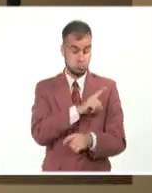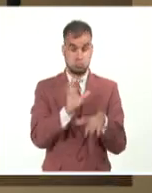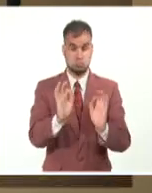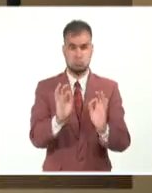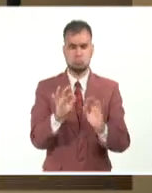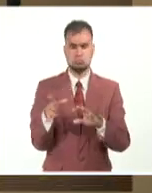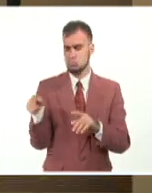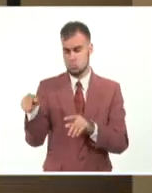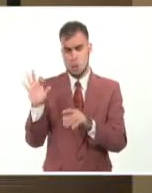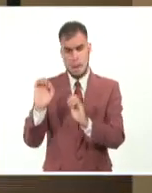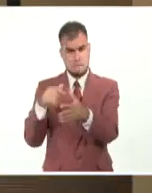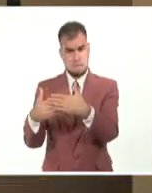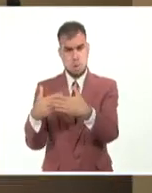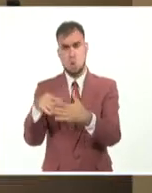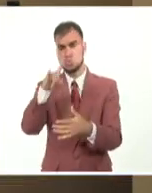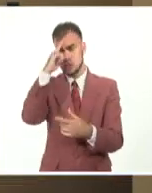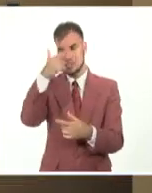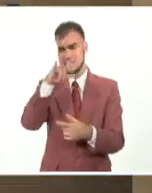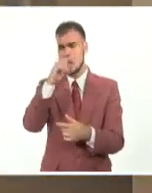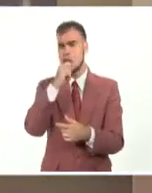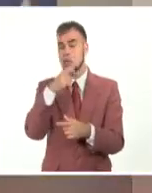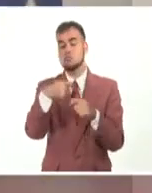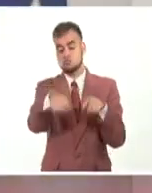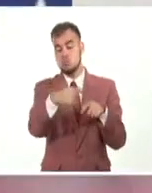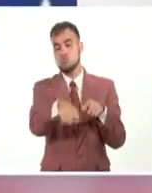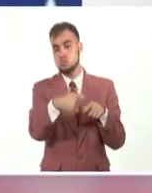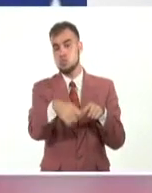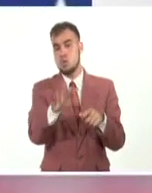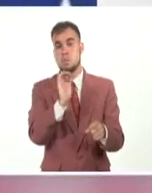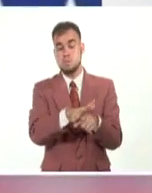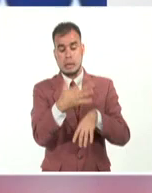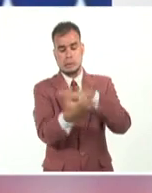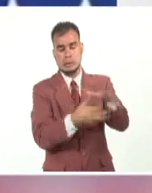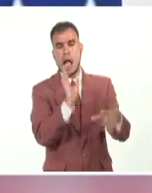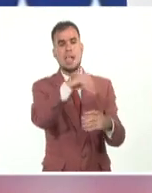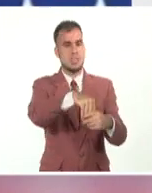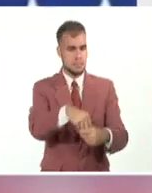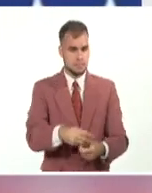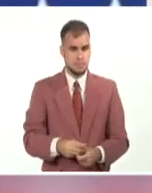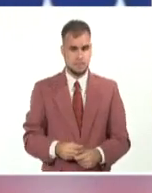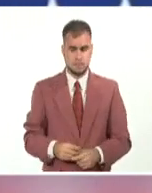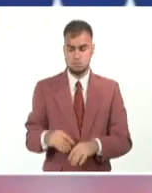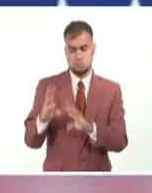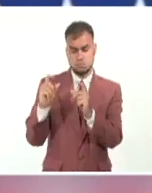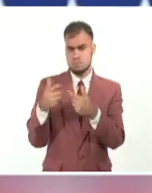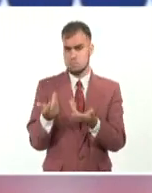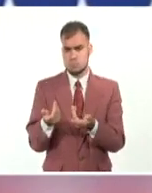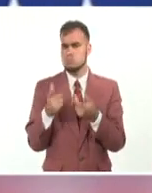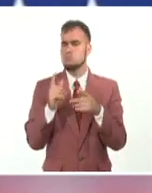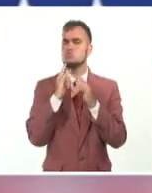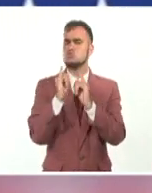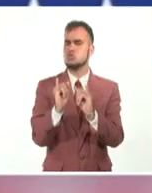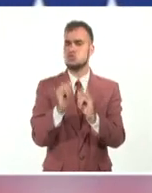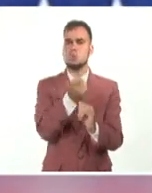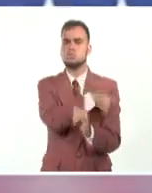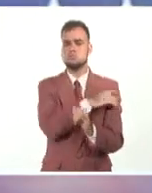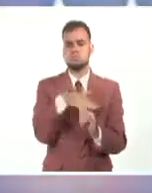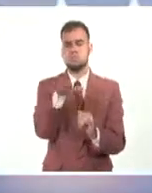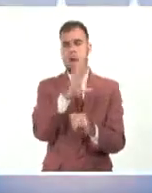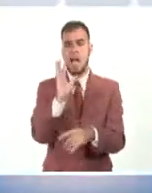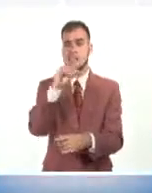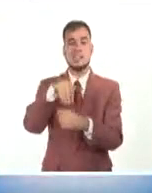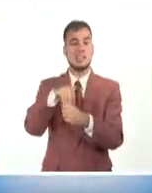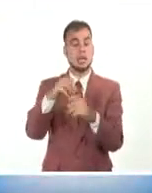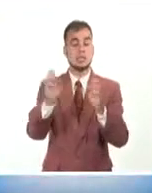de 2,5 millones de dólares a las actividades subversivas. La cifra corresponde a la información pública que manejan en sus